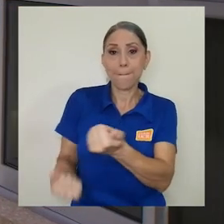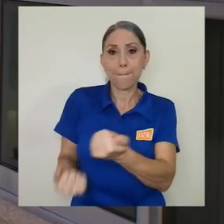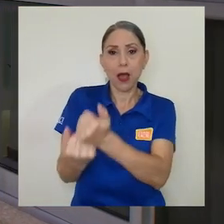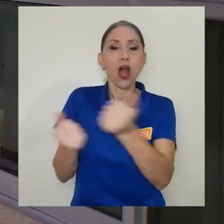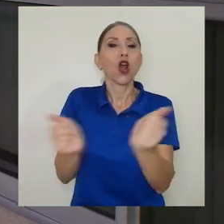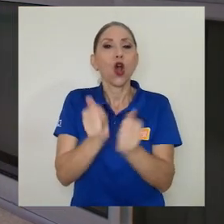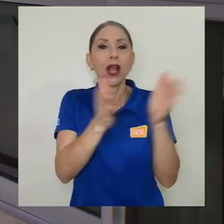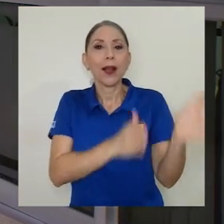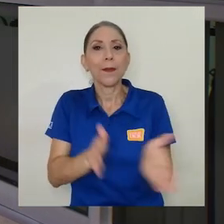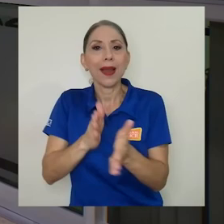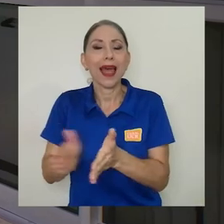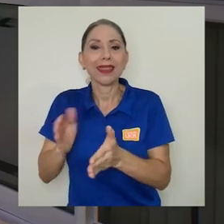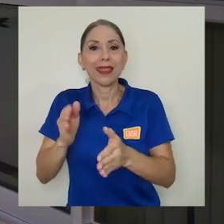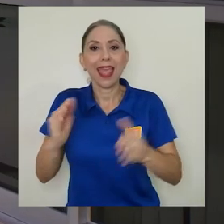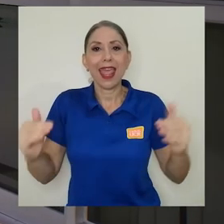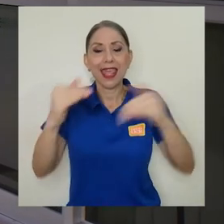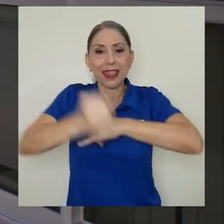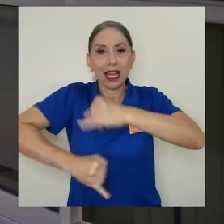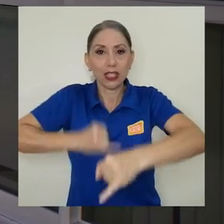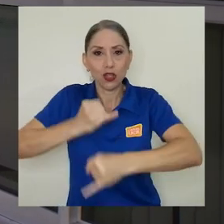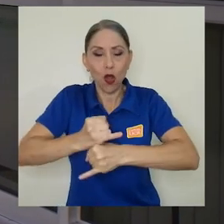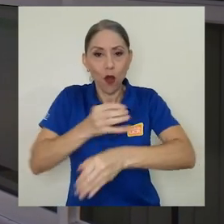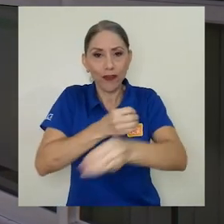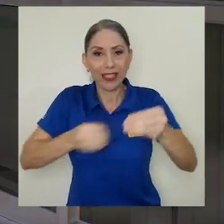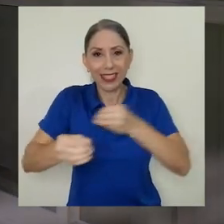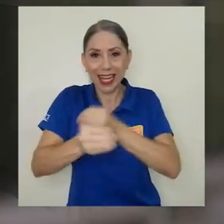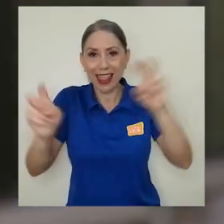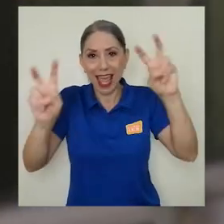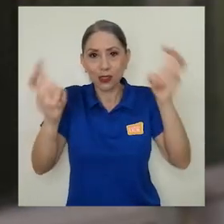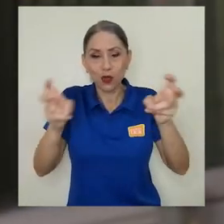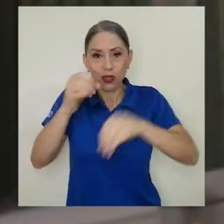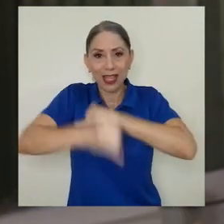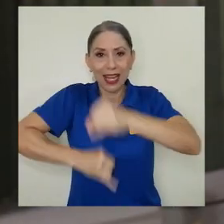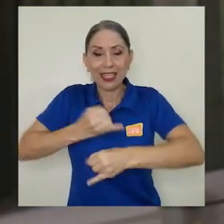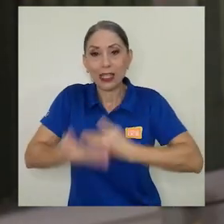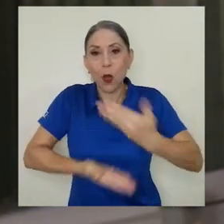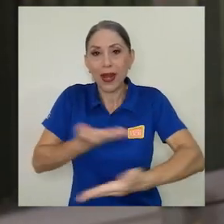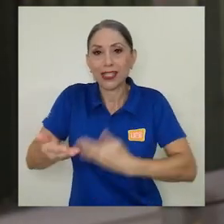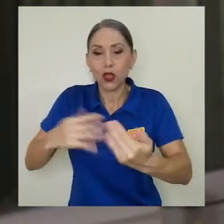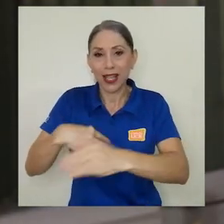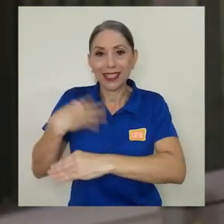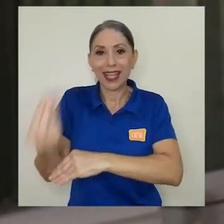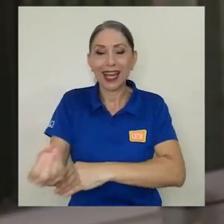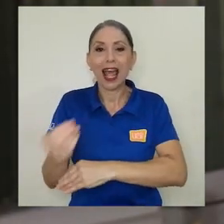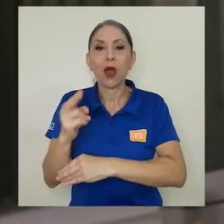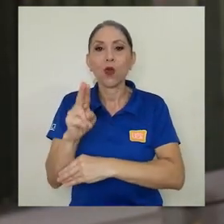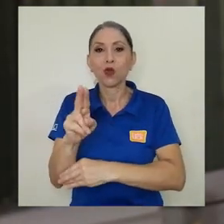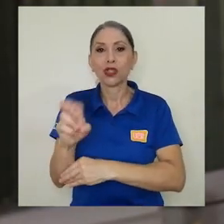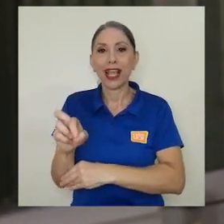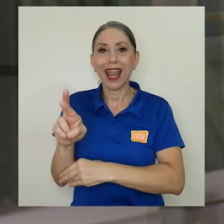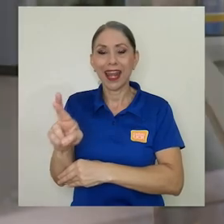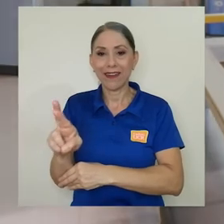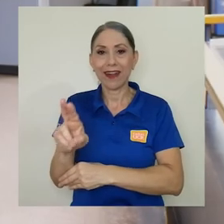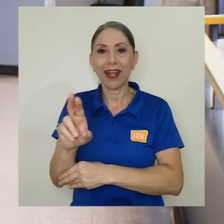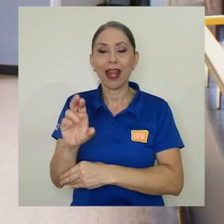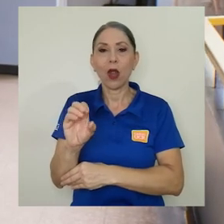Internacionalización de la Oficina de Asuntos Internacionales y Cooperación Externa de la UCR, o AICE.